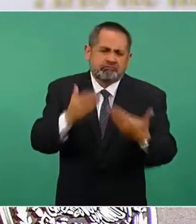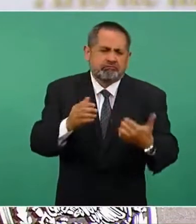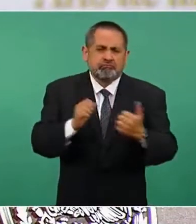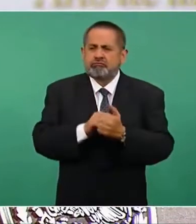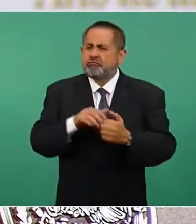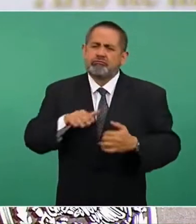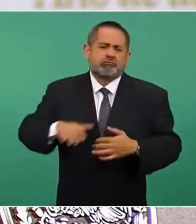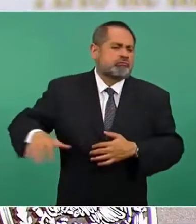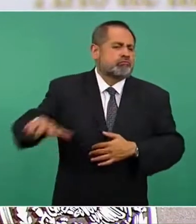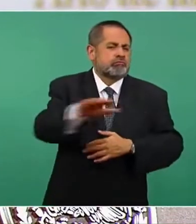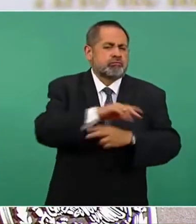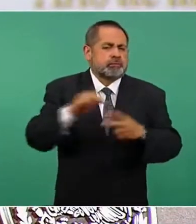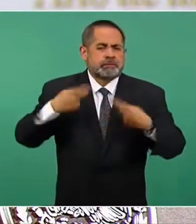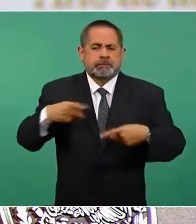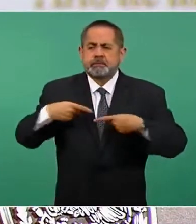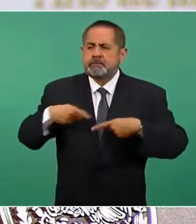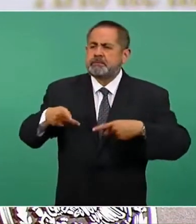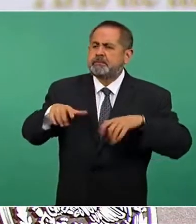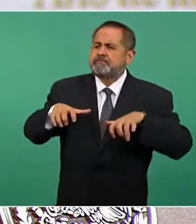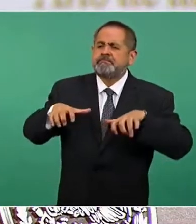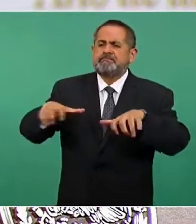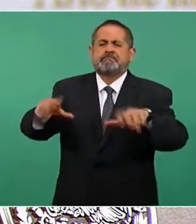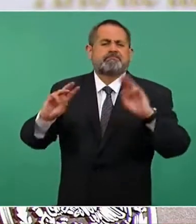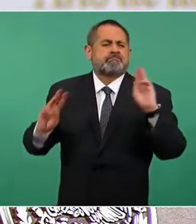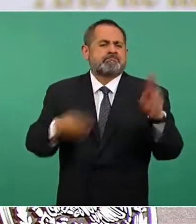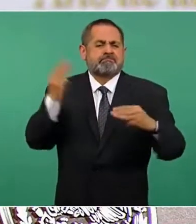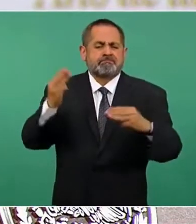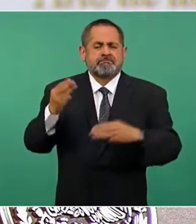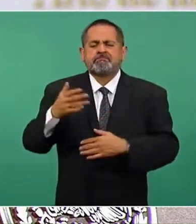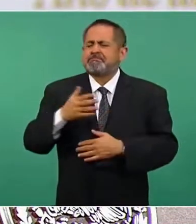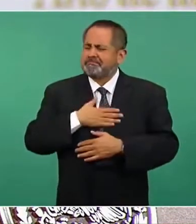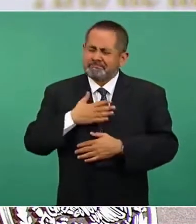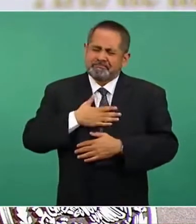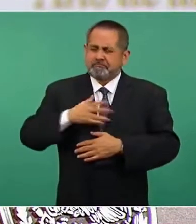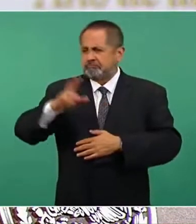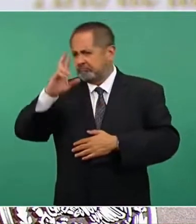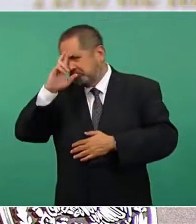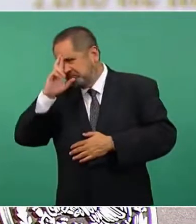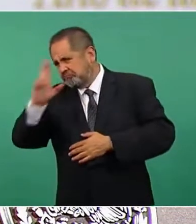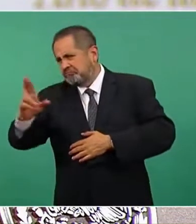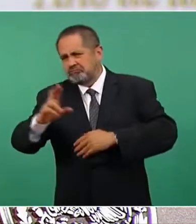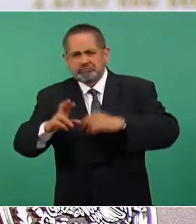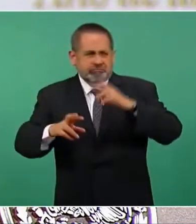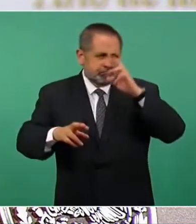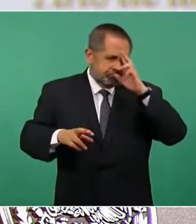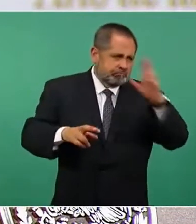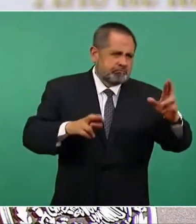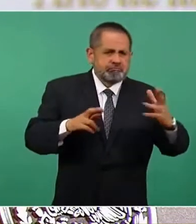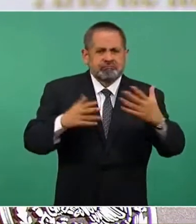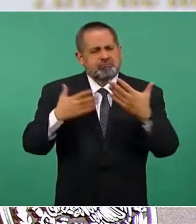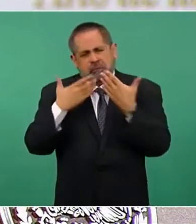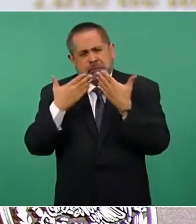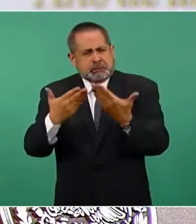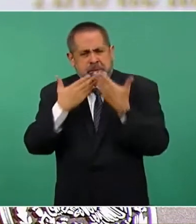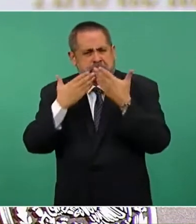pueblos del mundo. Son relaciones de respeto y